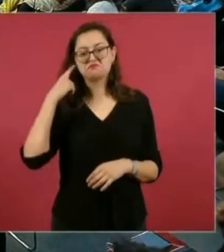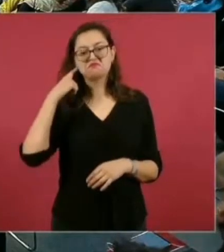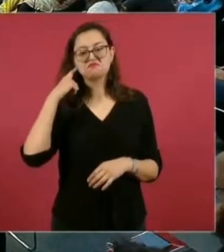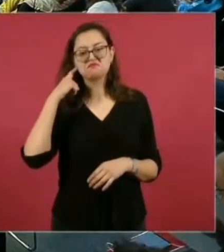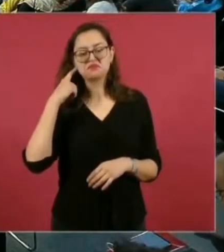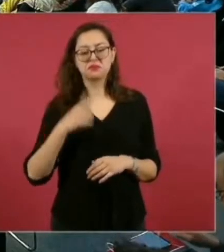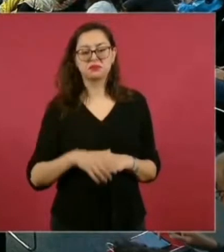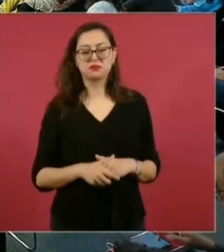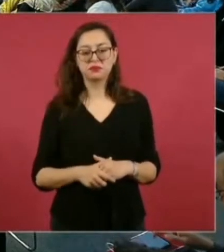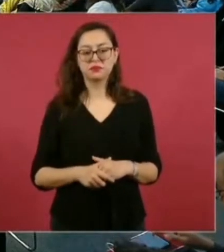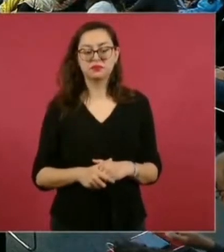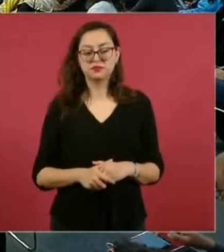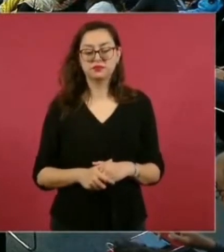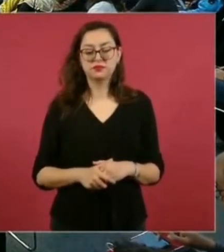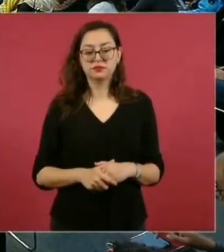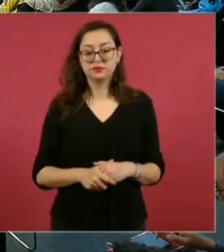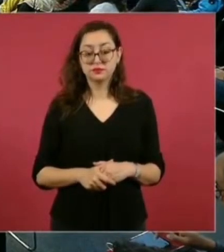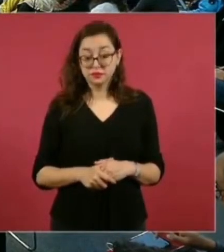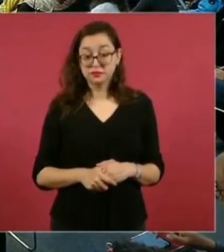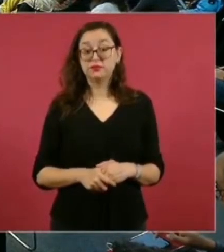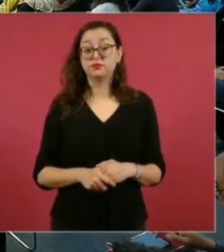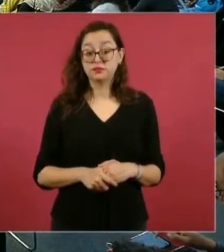mentira? Sí, sí, sí.